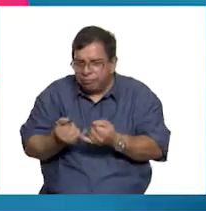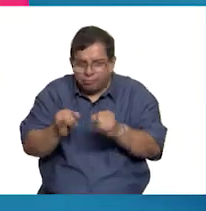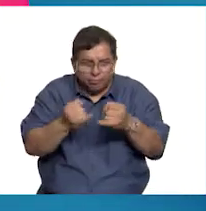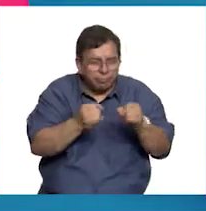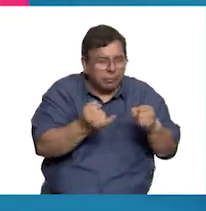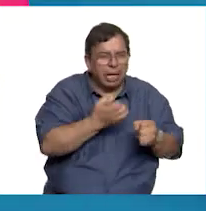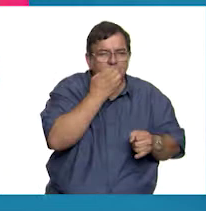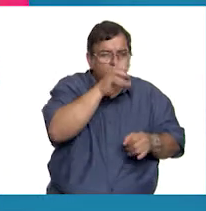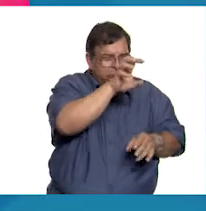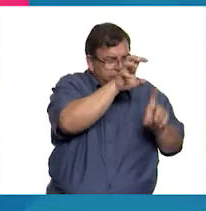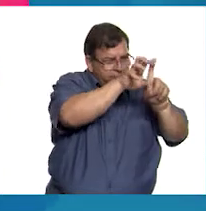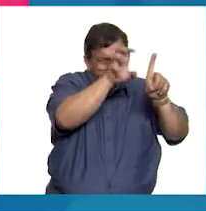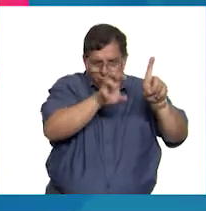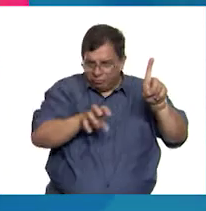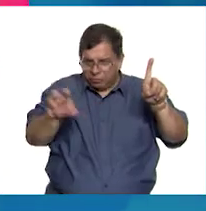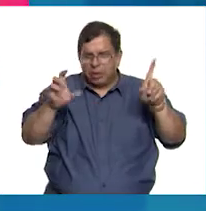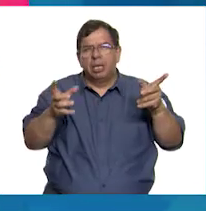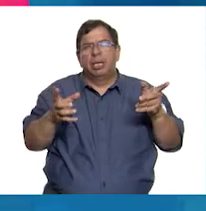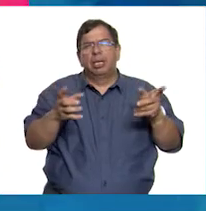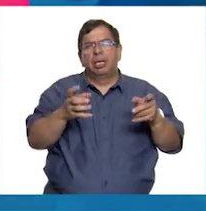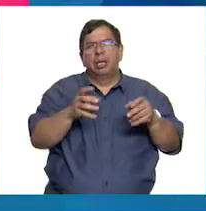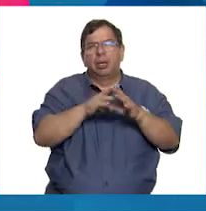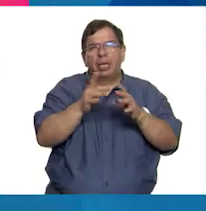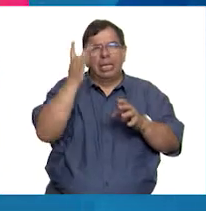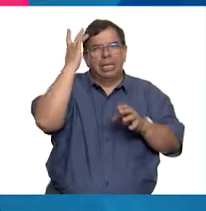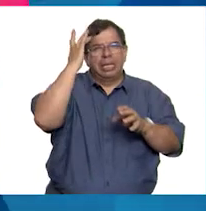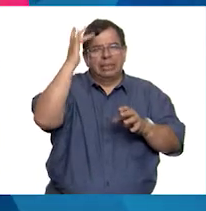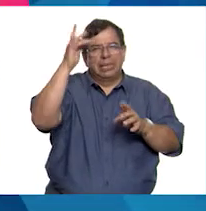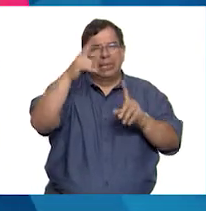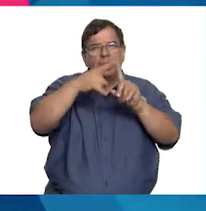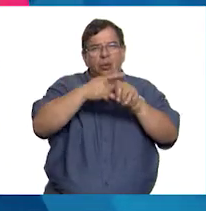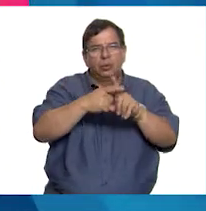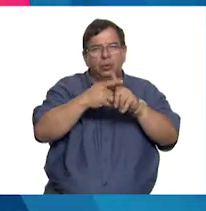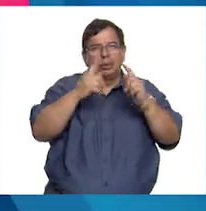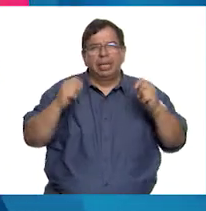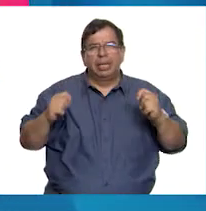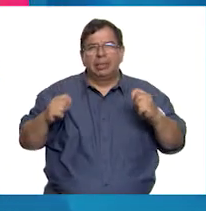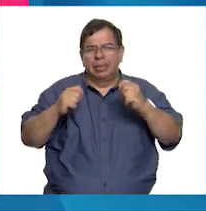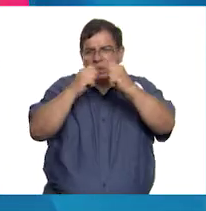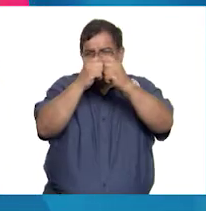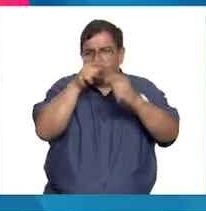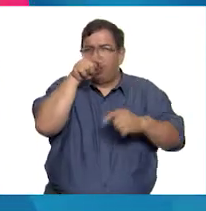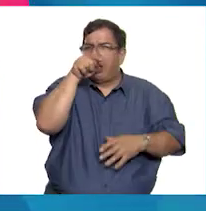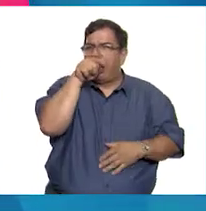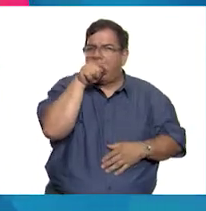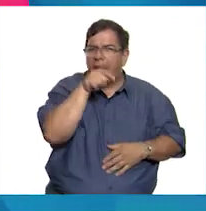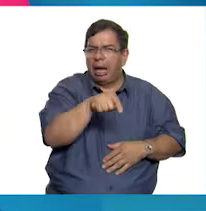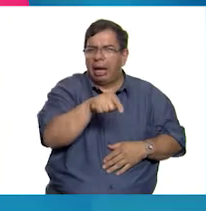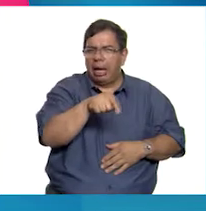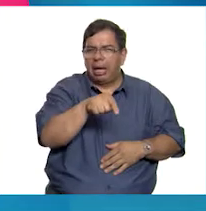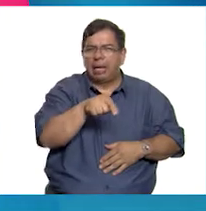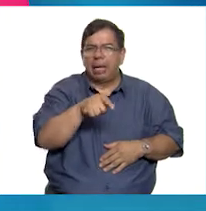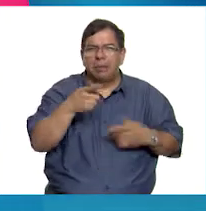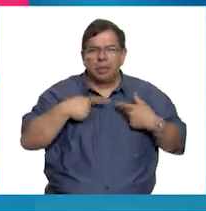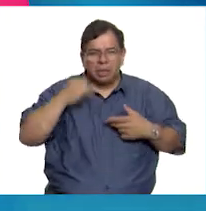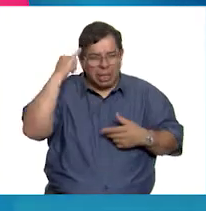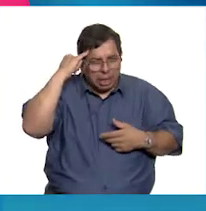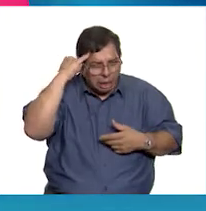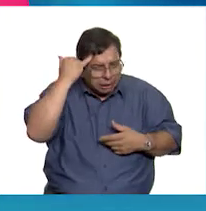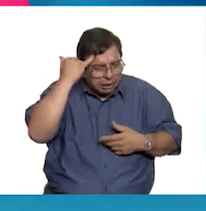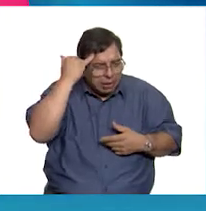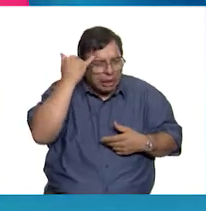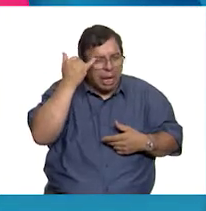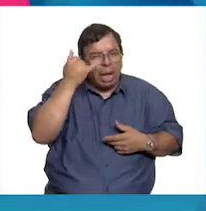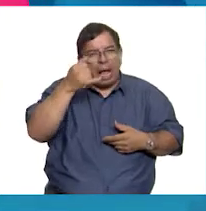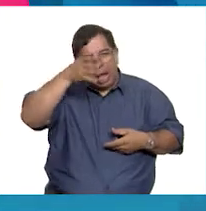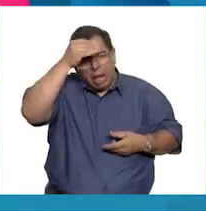España. Por ejemplo, el Colegio de la Santa Cruz de Tlatelolco, que era un colegio para que los nobles indígenas pudieran aprender